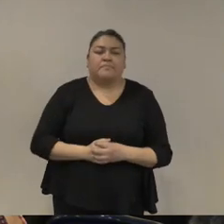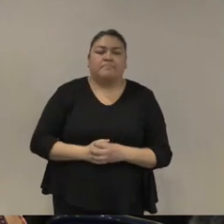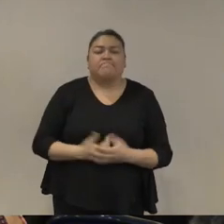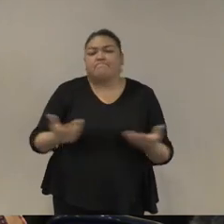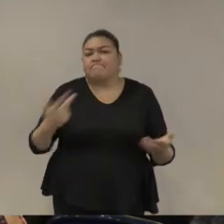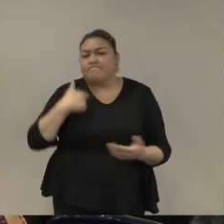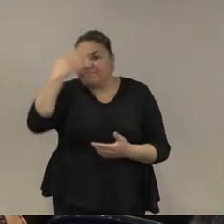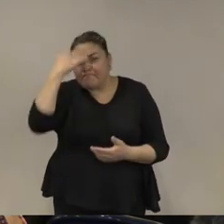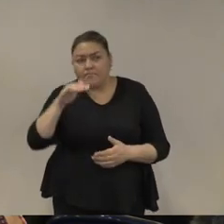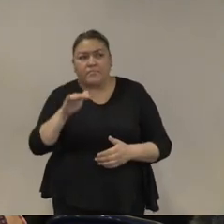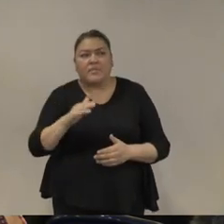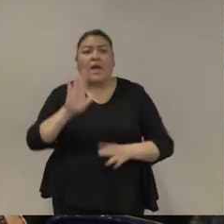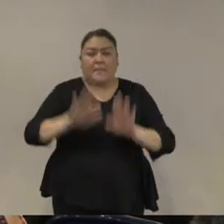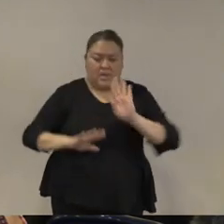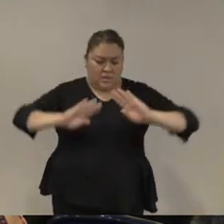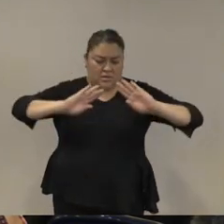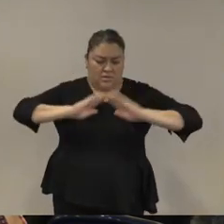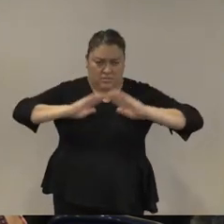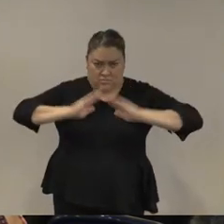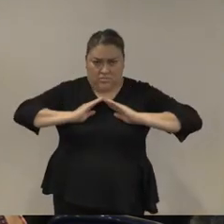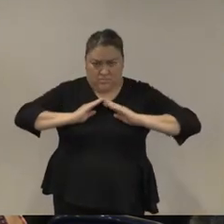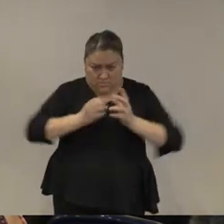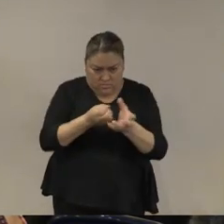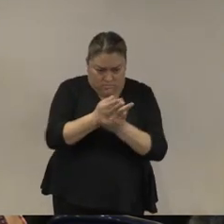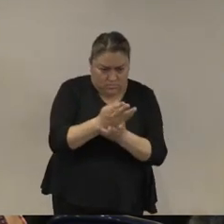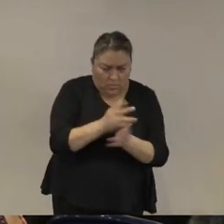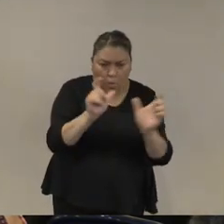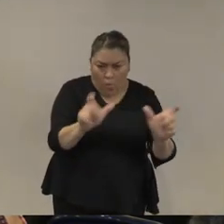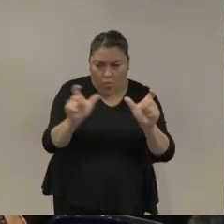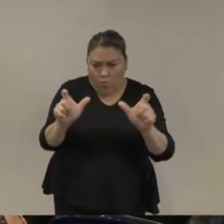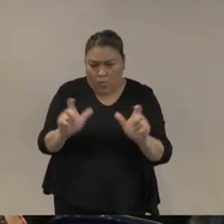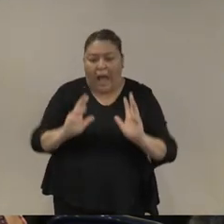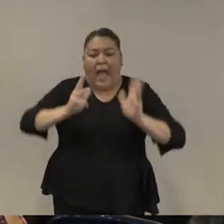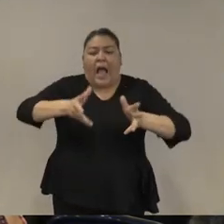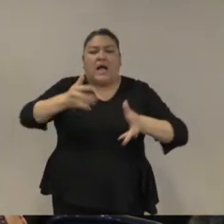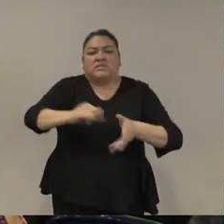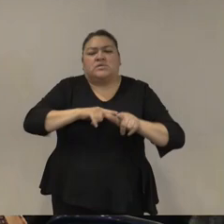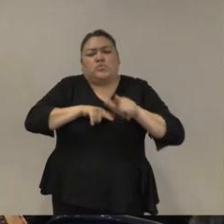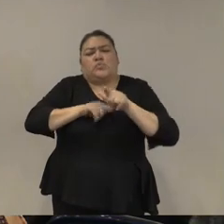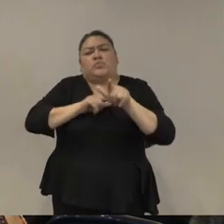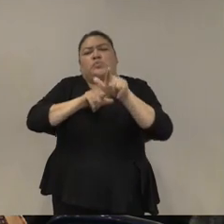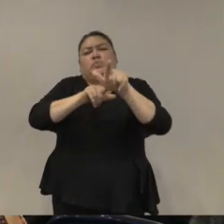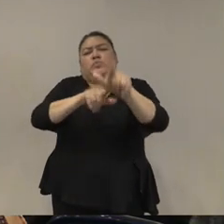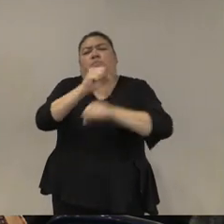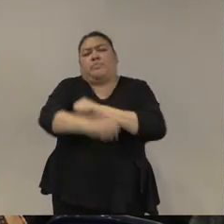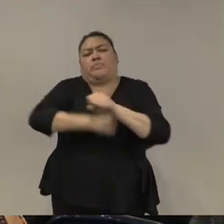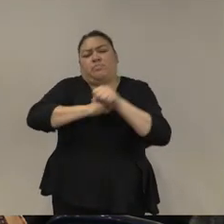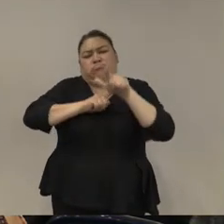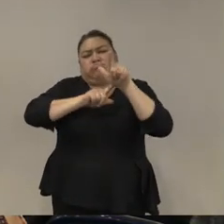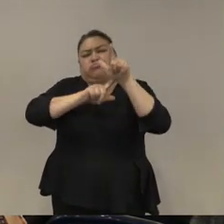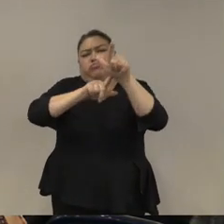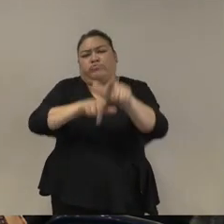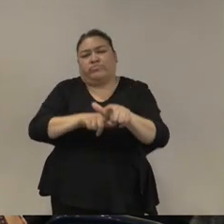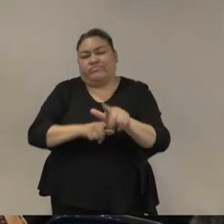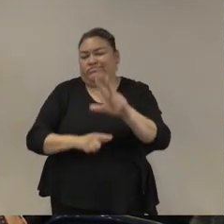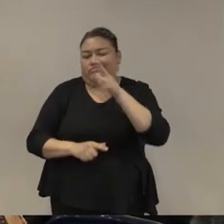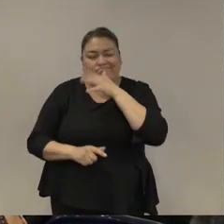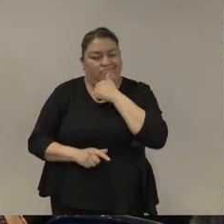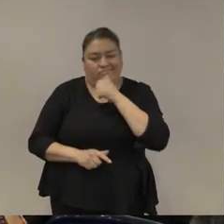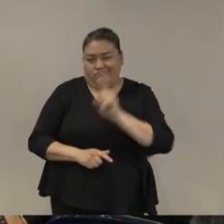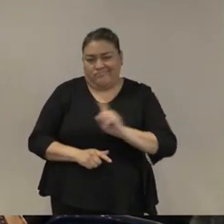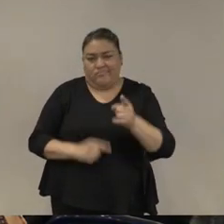este tipo de política en una solución permanente les comento que algunos operativos ya voy a terminar